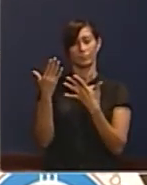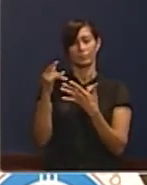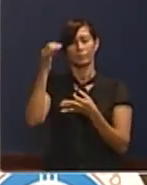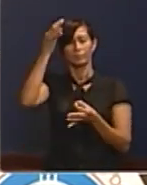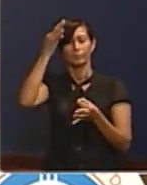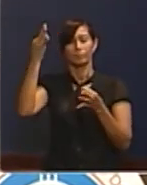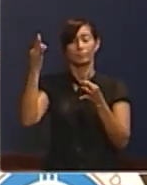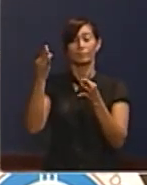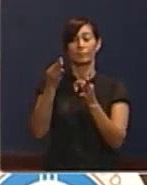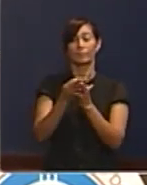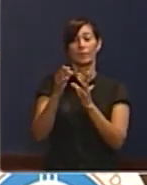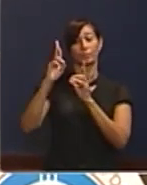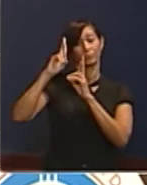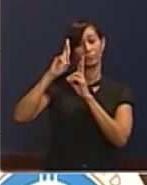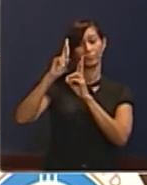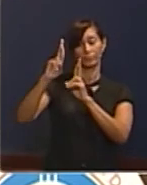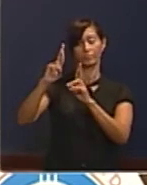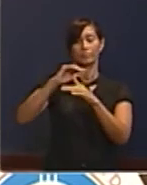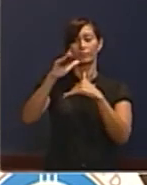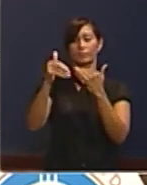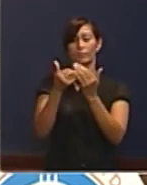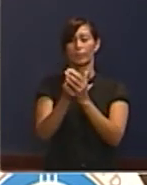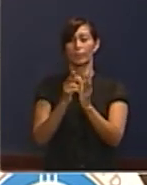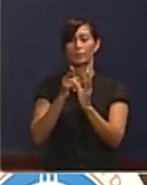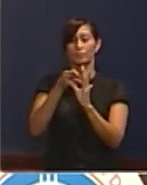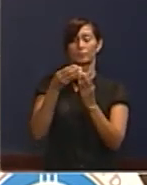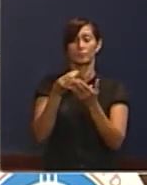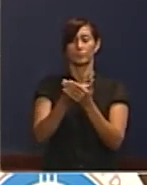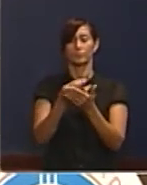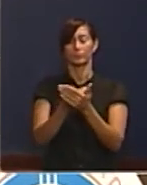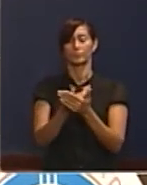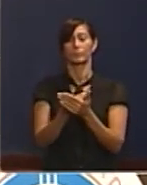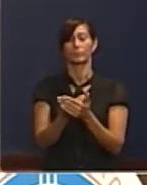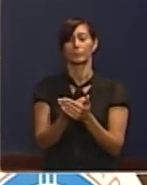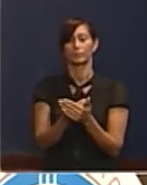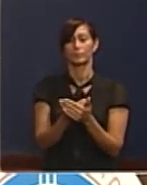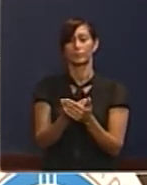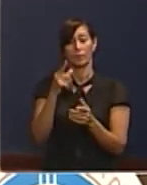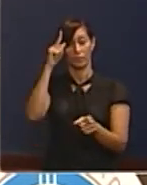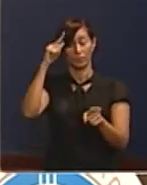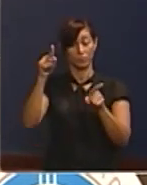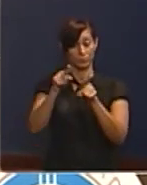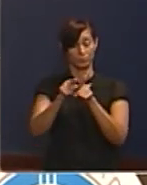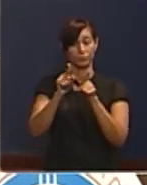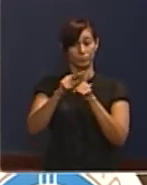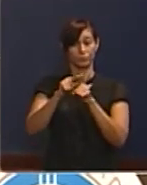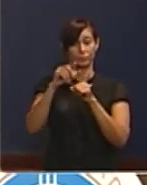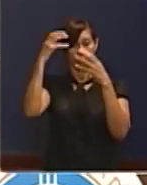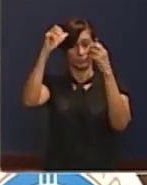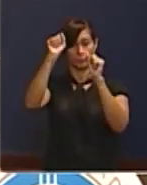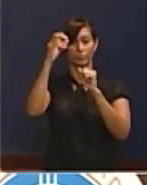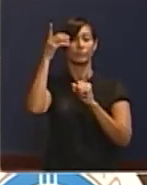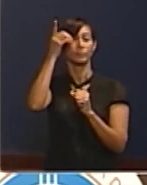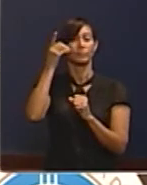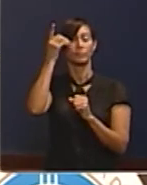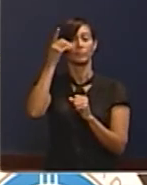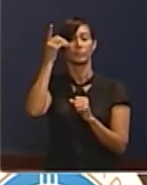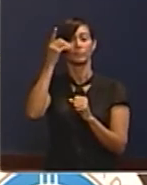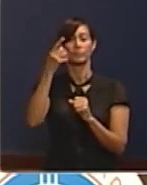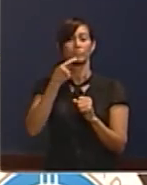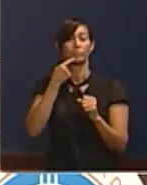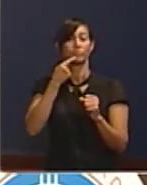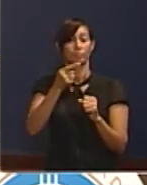fe que va a ser respetada toda esa inversión de acuerdo a lo que el señor Presidente Don Danilo Medina nos